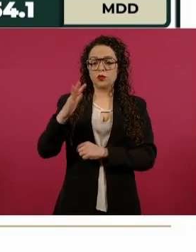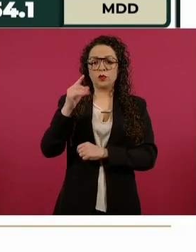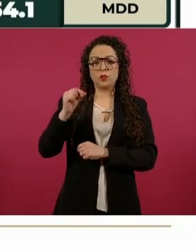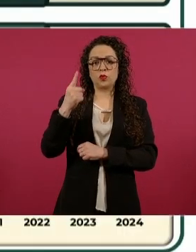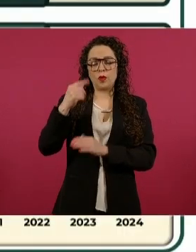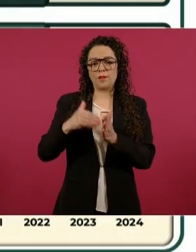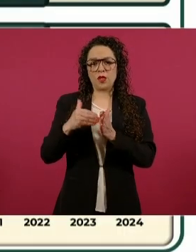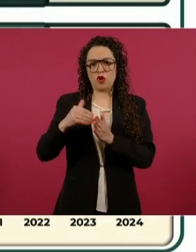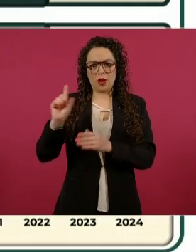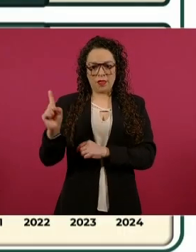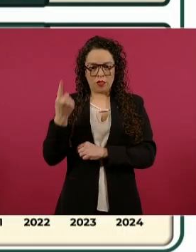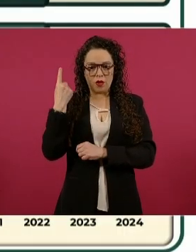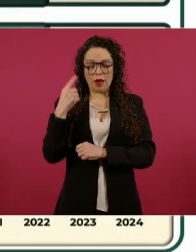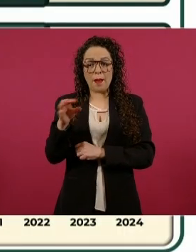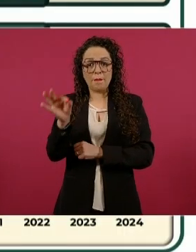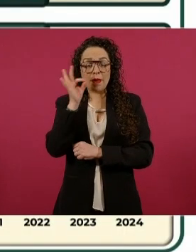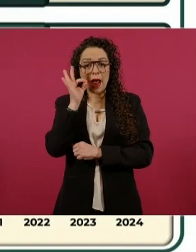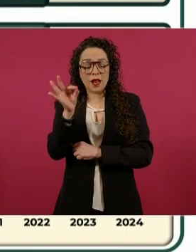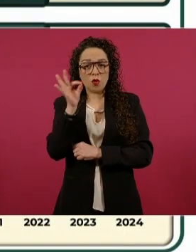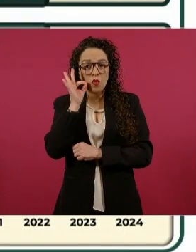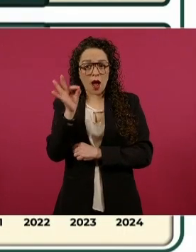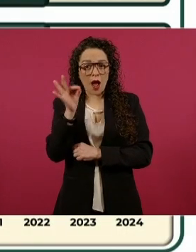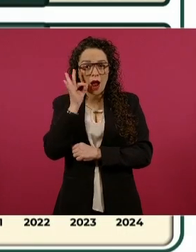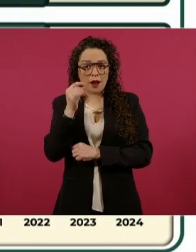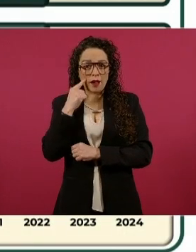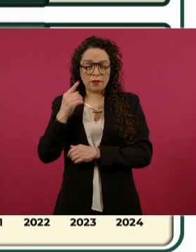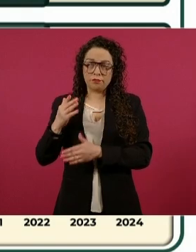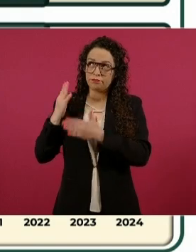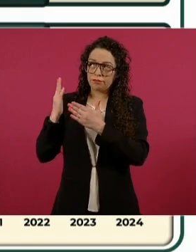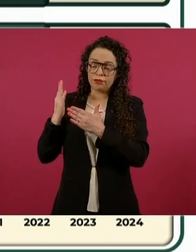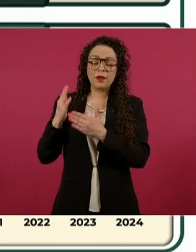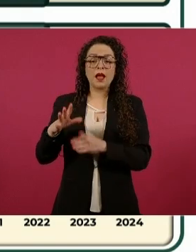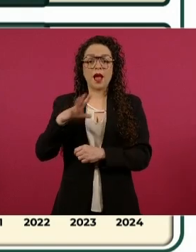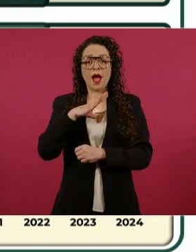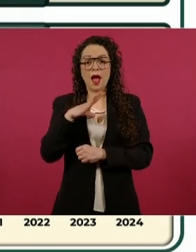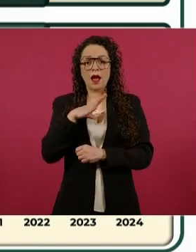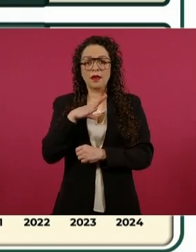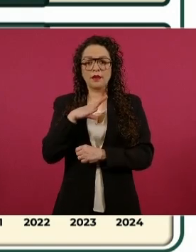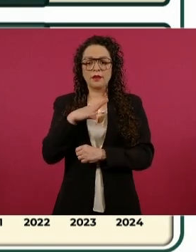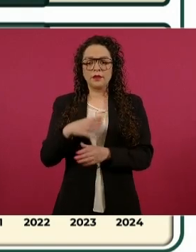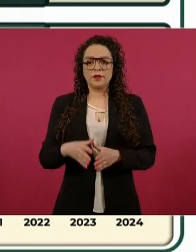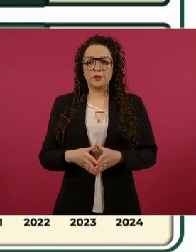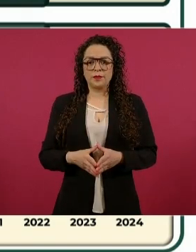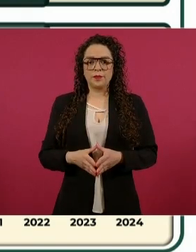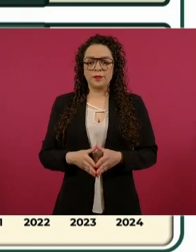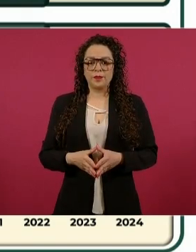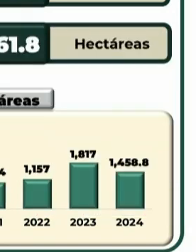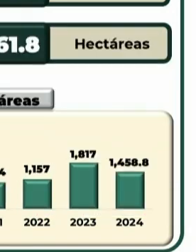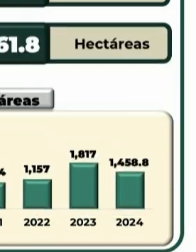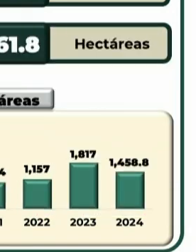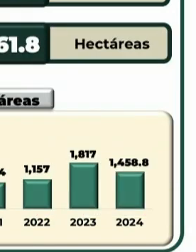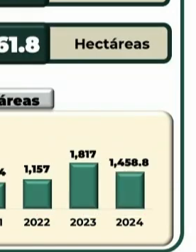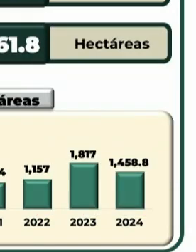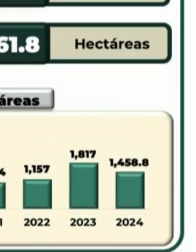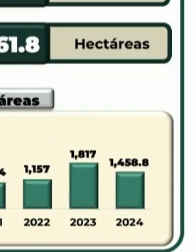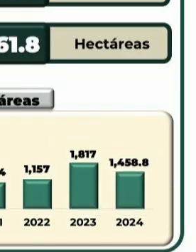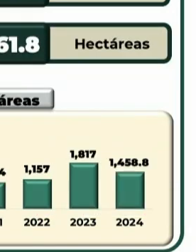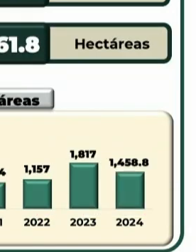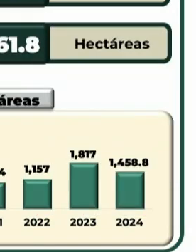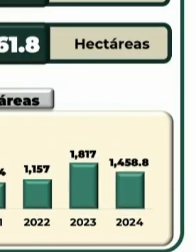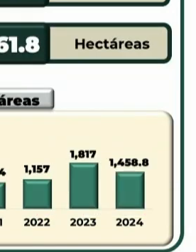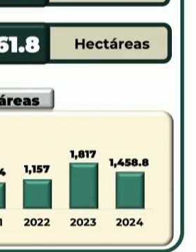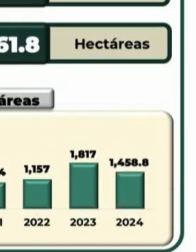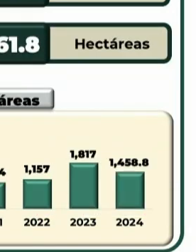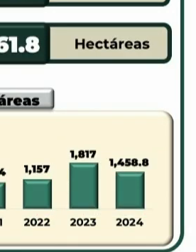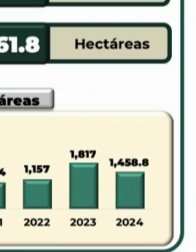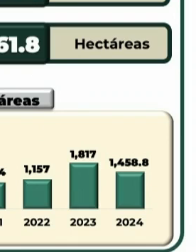marihuana, en el periodo comprendido de, ya señalado, se localizaron y destruyeron 345 plantillos en